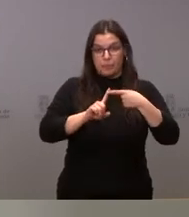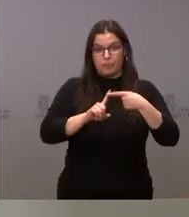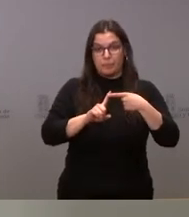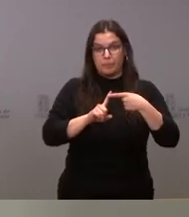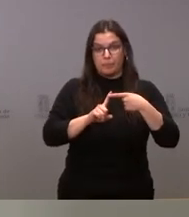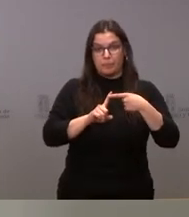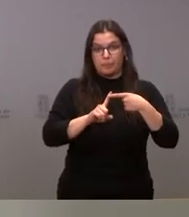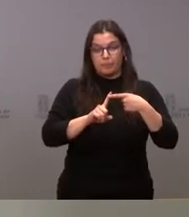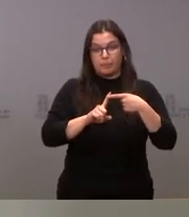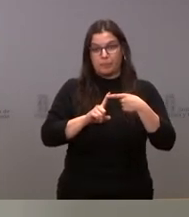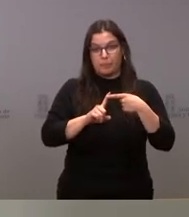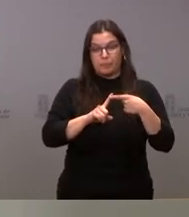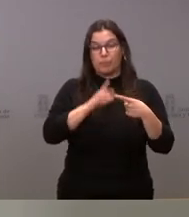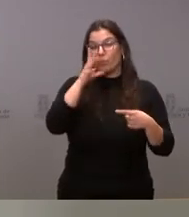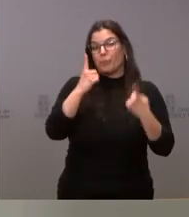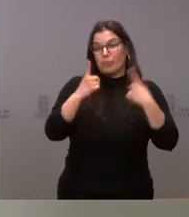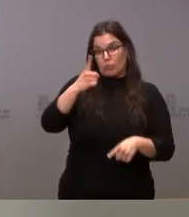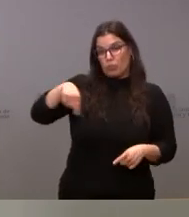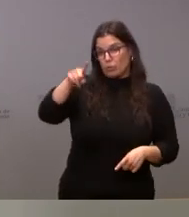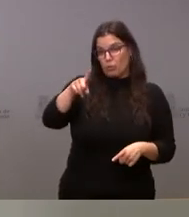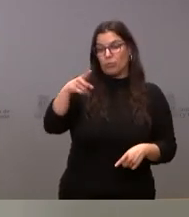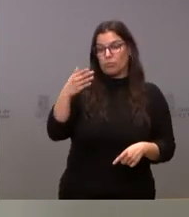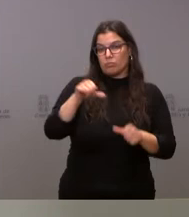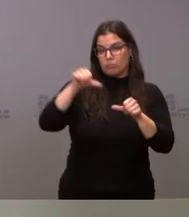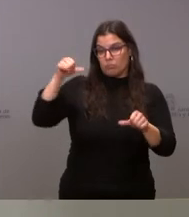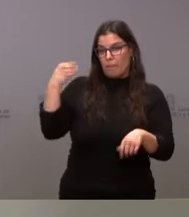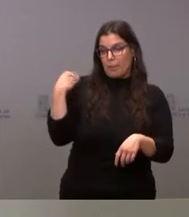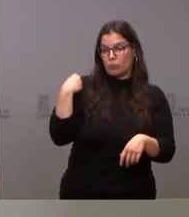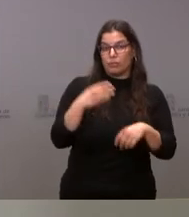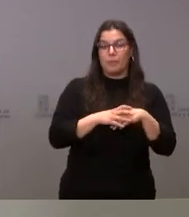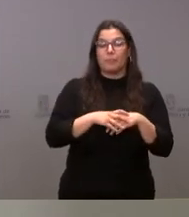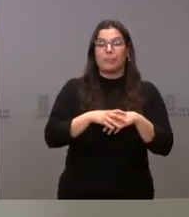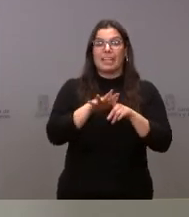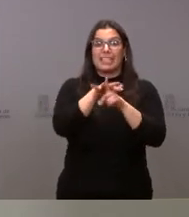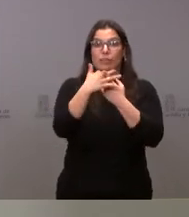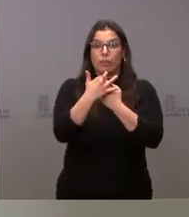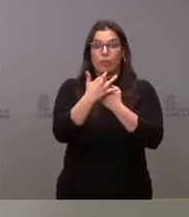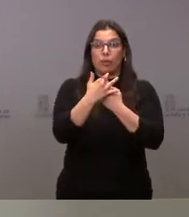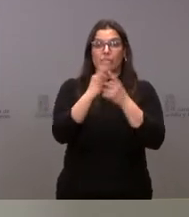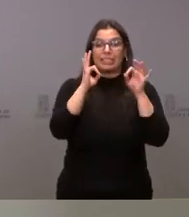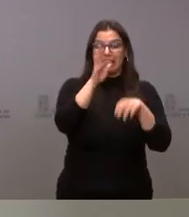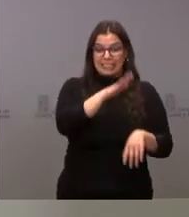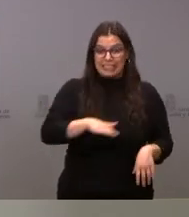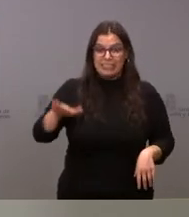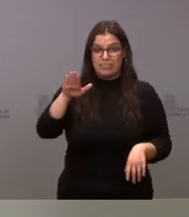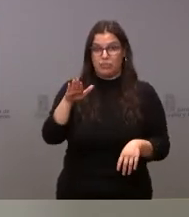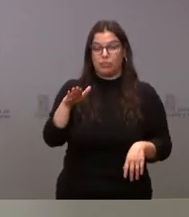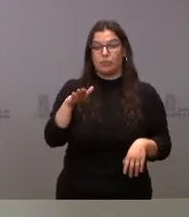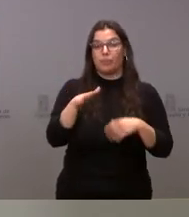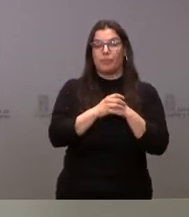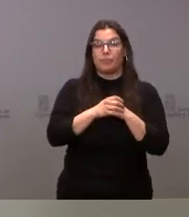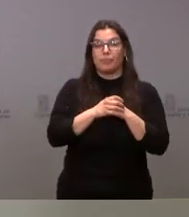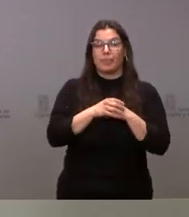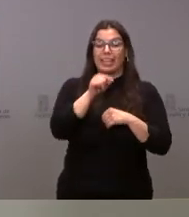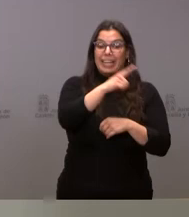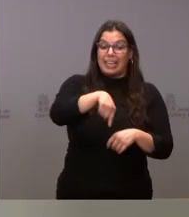porque alguno de ustedes lo ha preguntado, la situación respecto de los menores no acompañados. Su carácter es